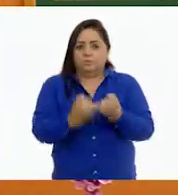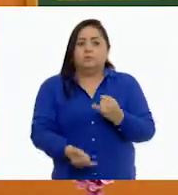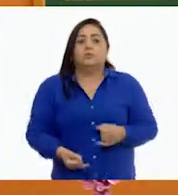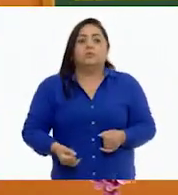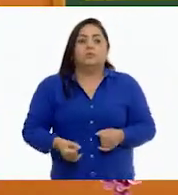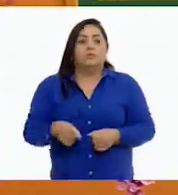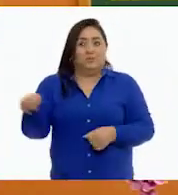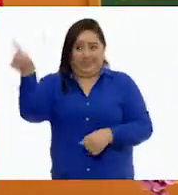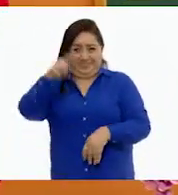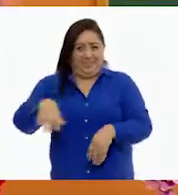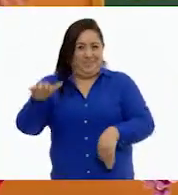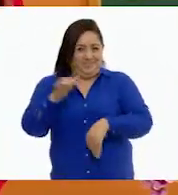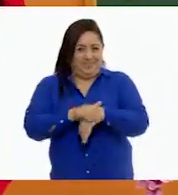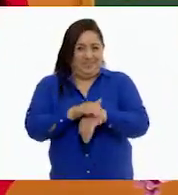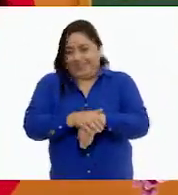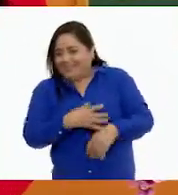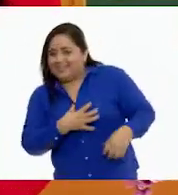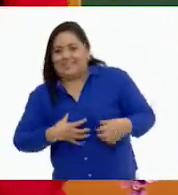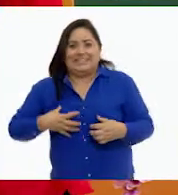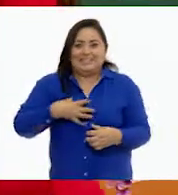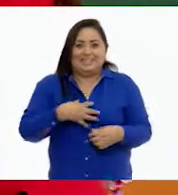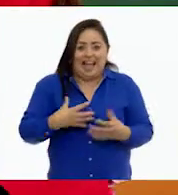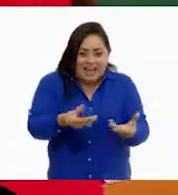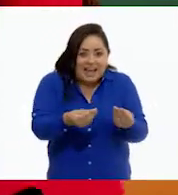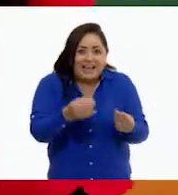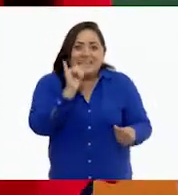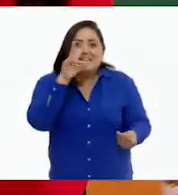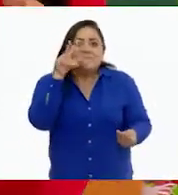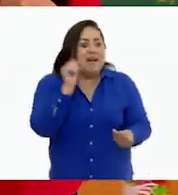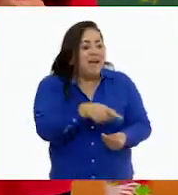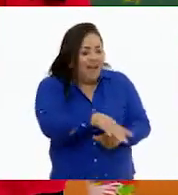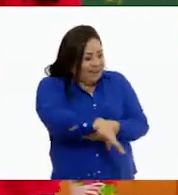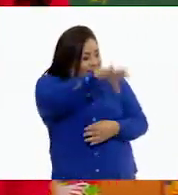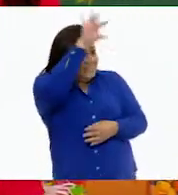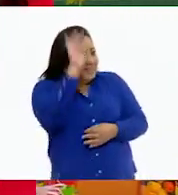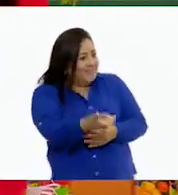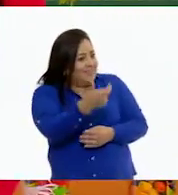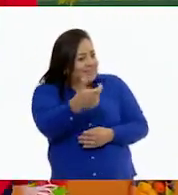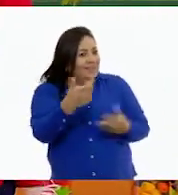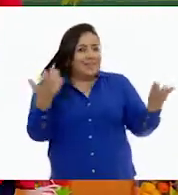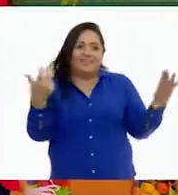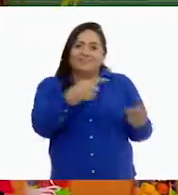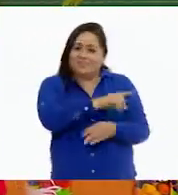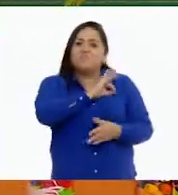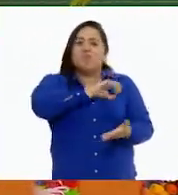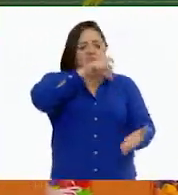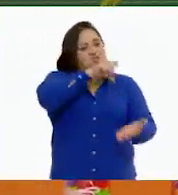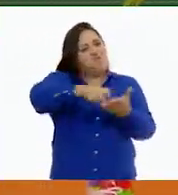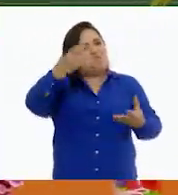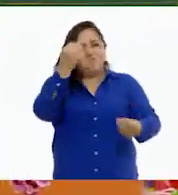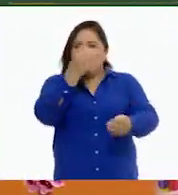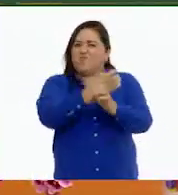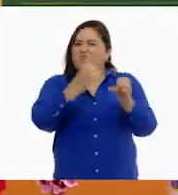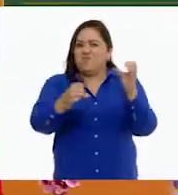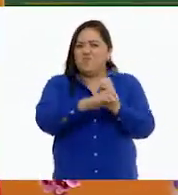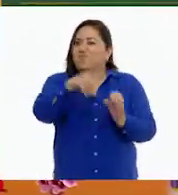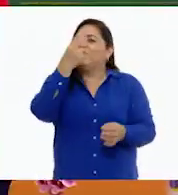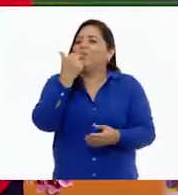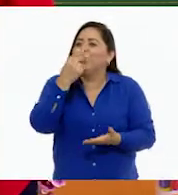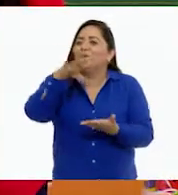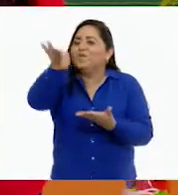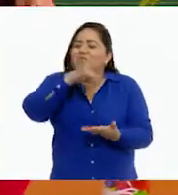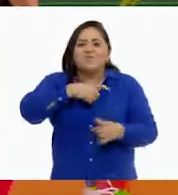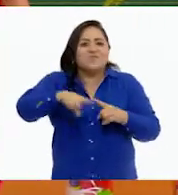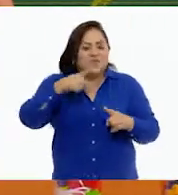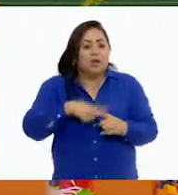Sus amigos se emocionaron y le dijeron, Iván, te encontraste dinero, te vas a poder comprar muchas cosas en cooperativa, la